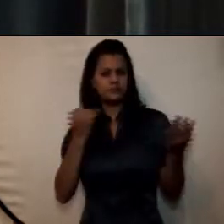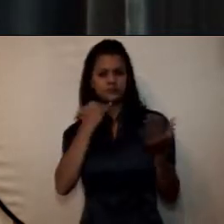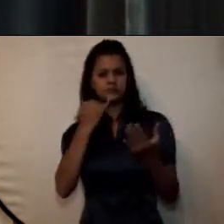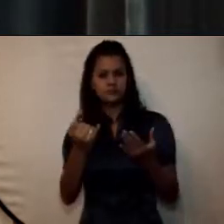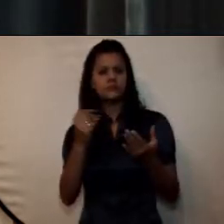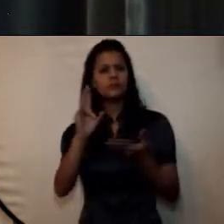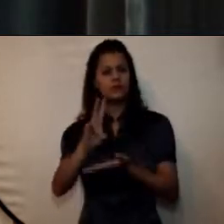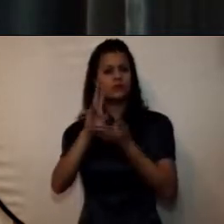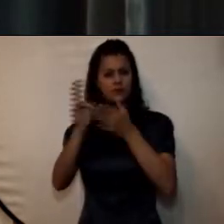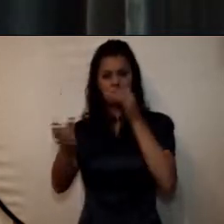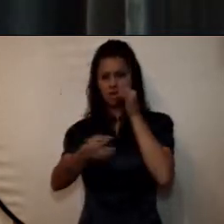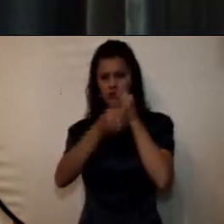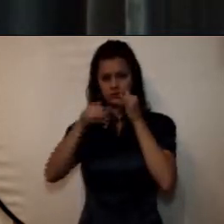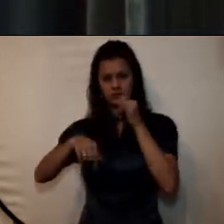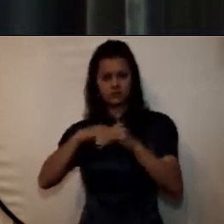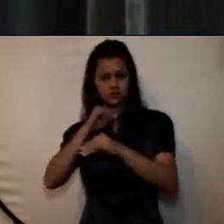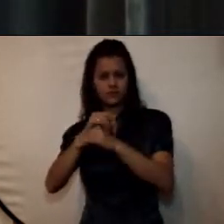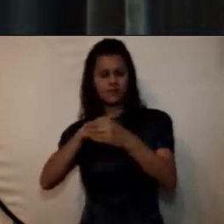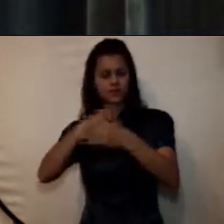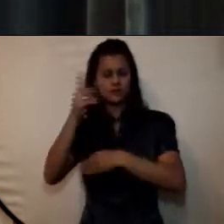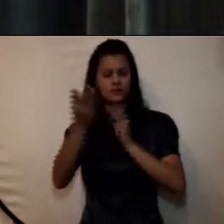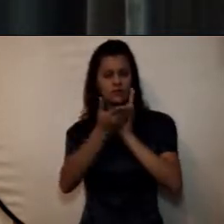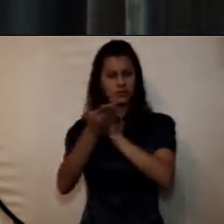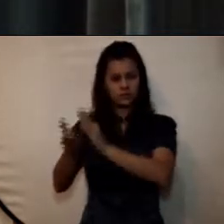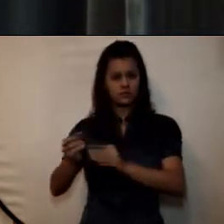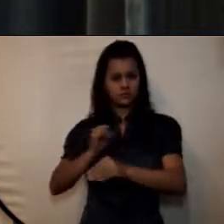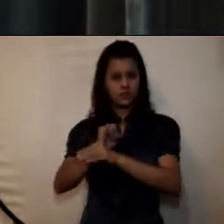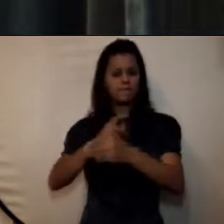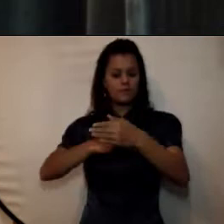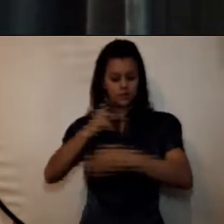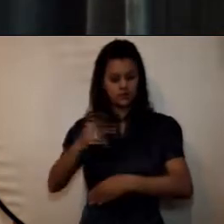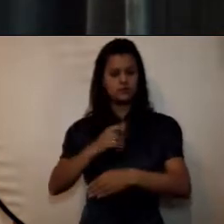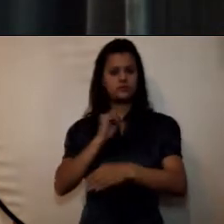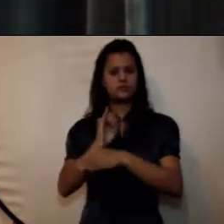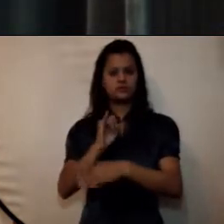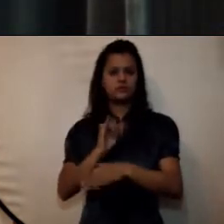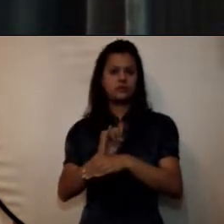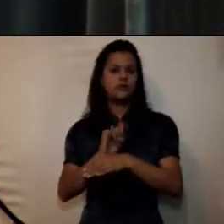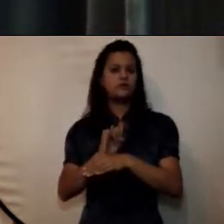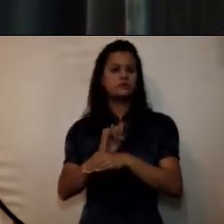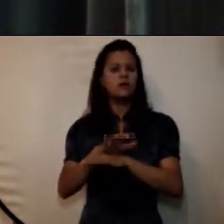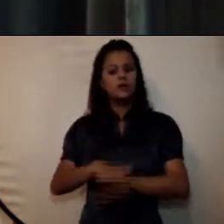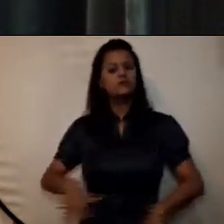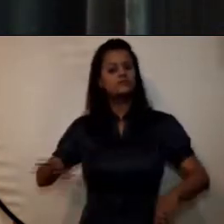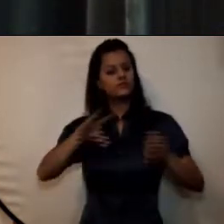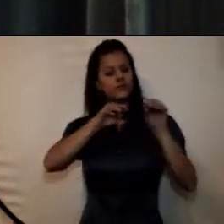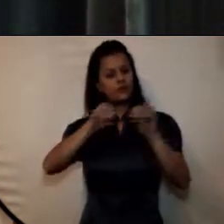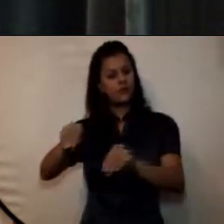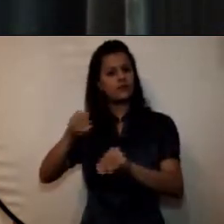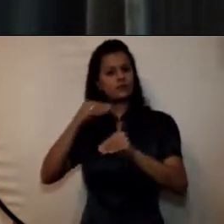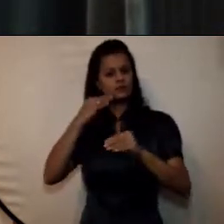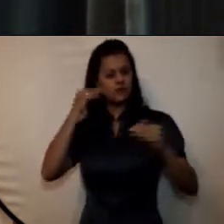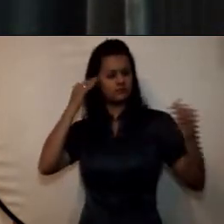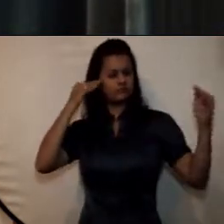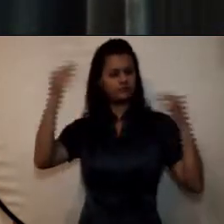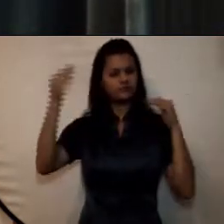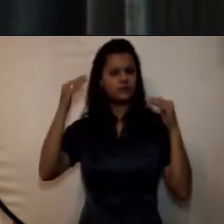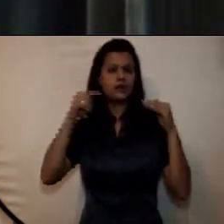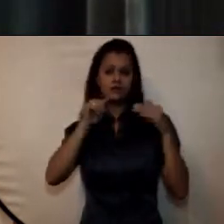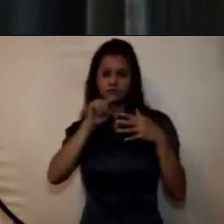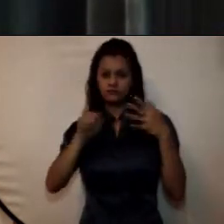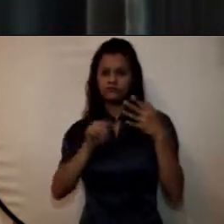proyecto educativo institucional proyecto institucional y el marco de formación por competencias como los más importantes